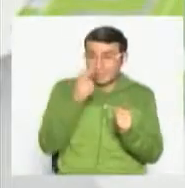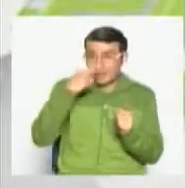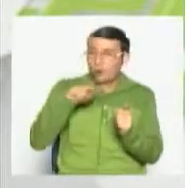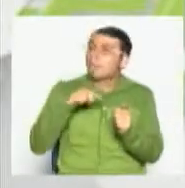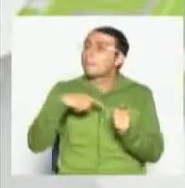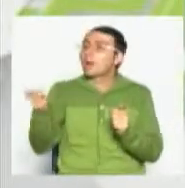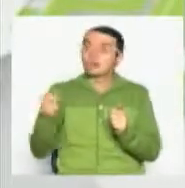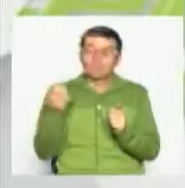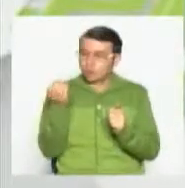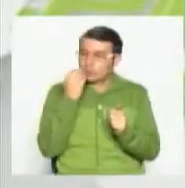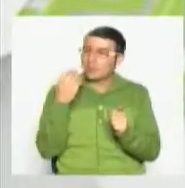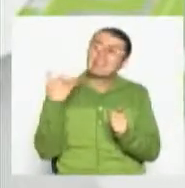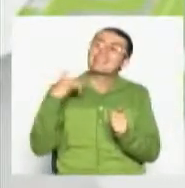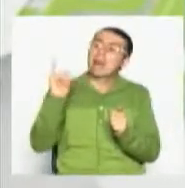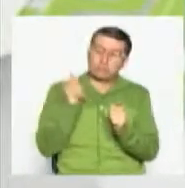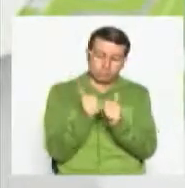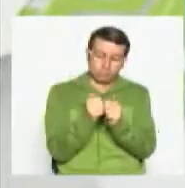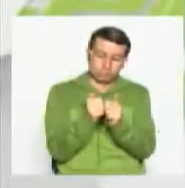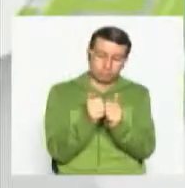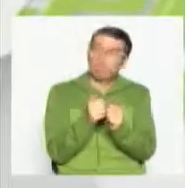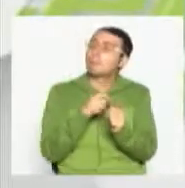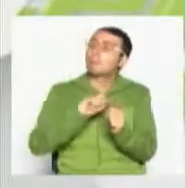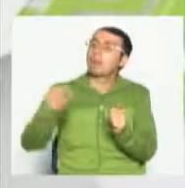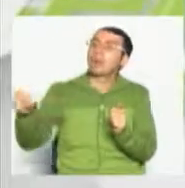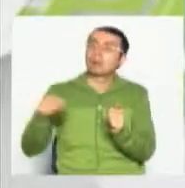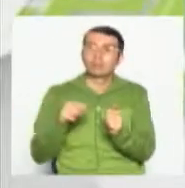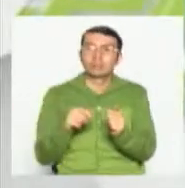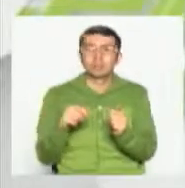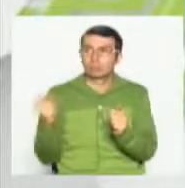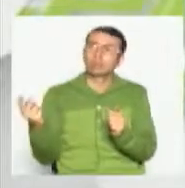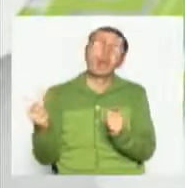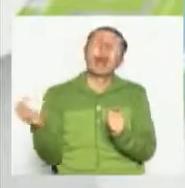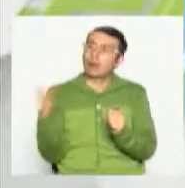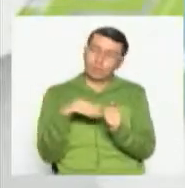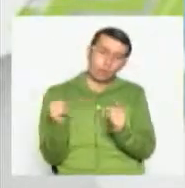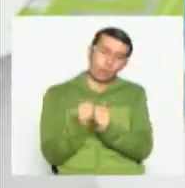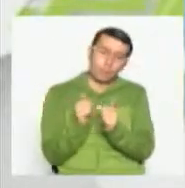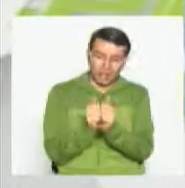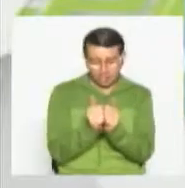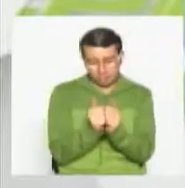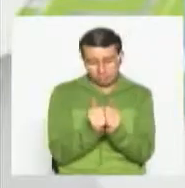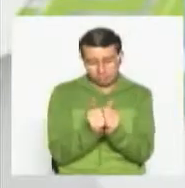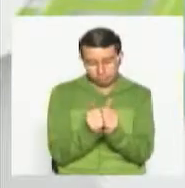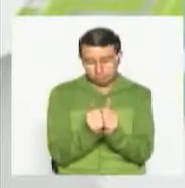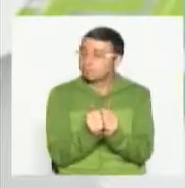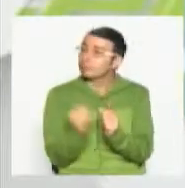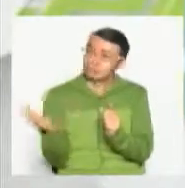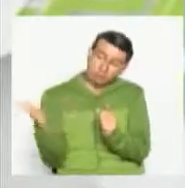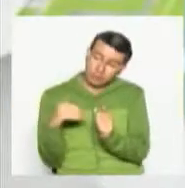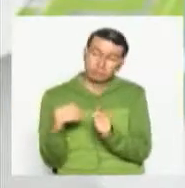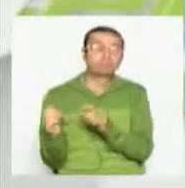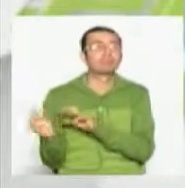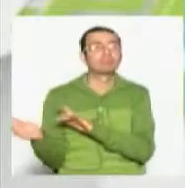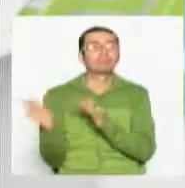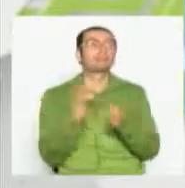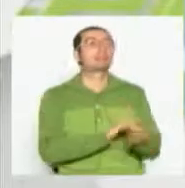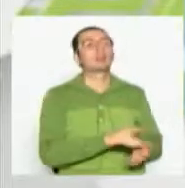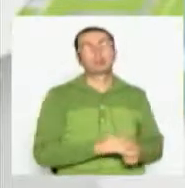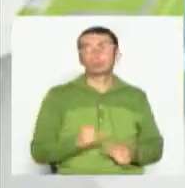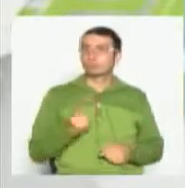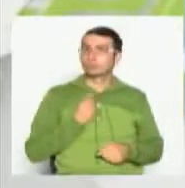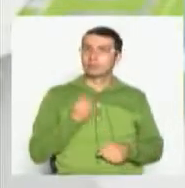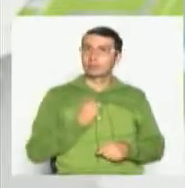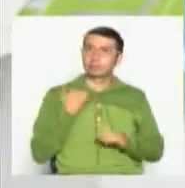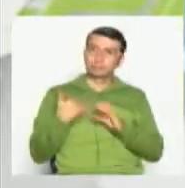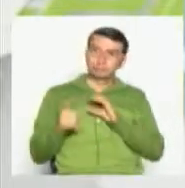ya está el almuerzo servido, que está la comida servida, que si me acompaña a hacer tal cosa, porque la única forma de llegarle a esos